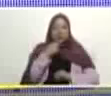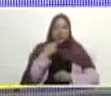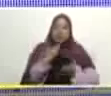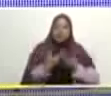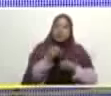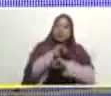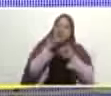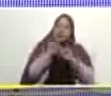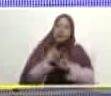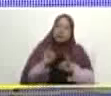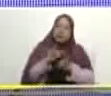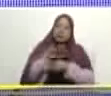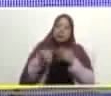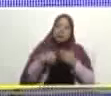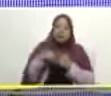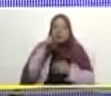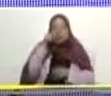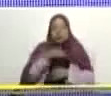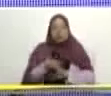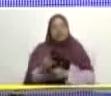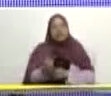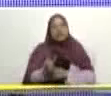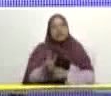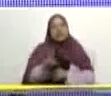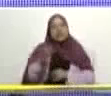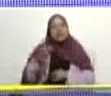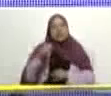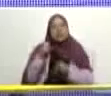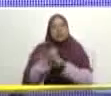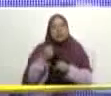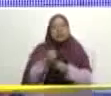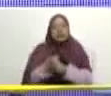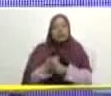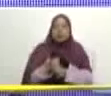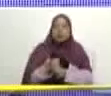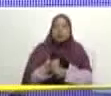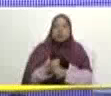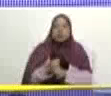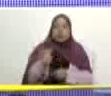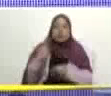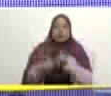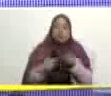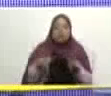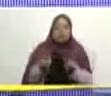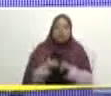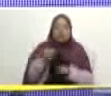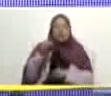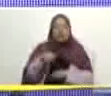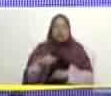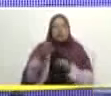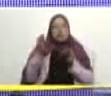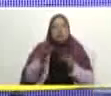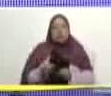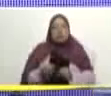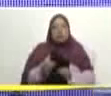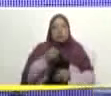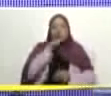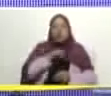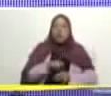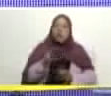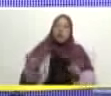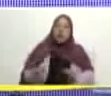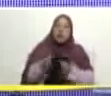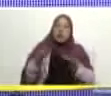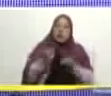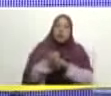su felicidad la felicidad del pueblo de Venezuela está garantizado con este camino y este paso que usted está dando hoy realmente es histórico de